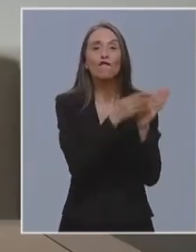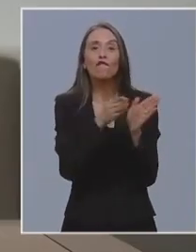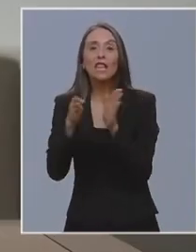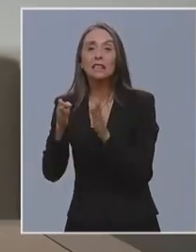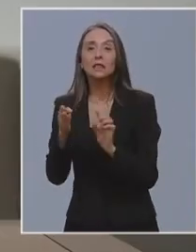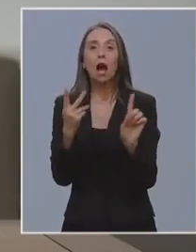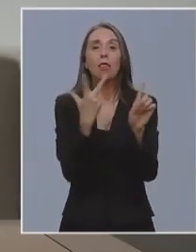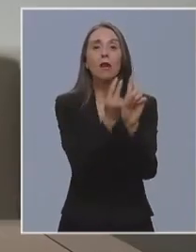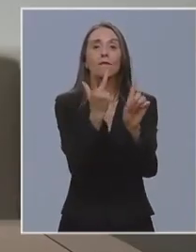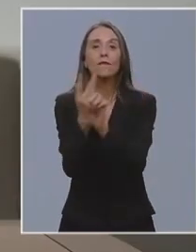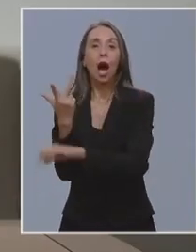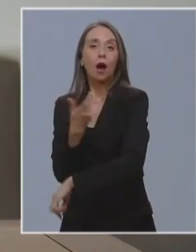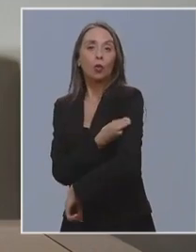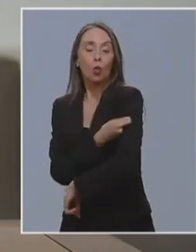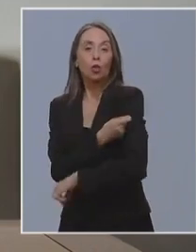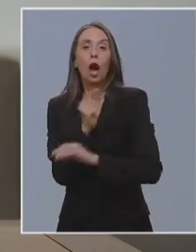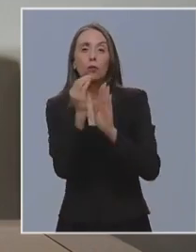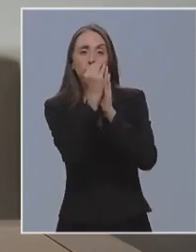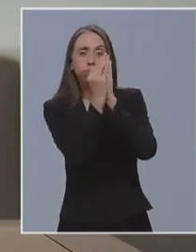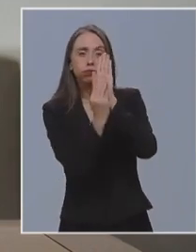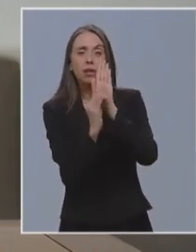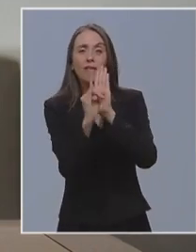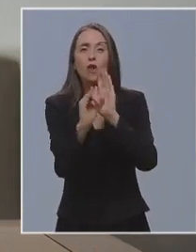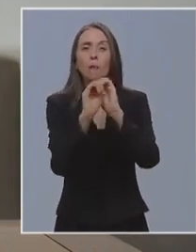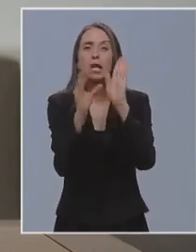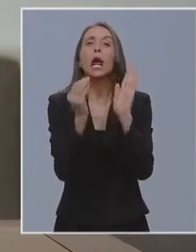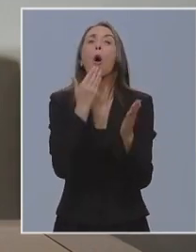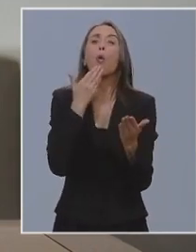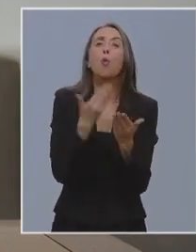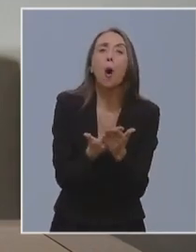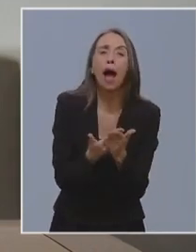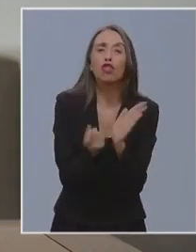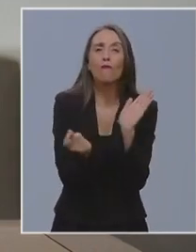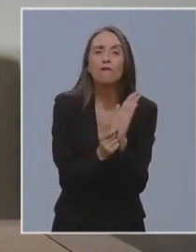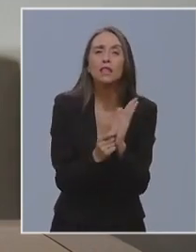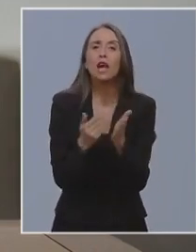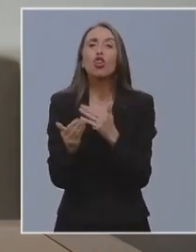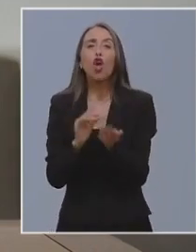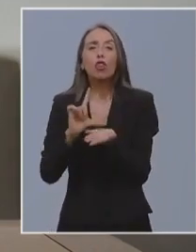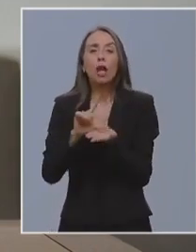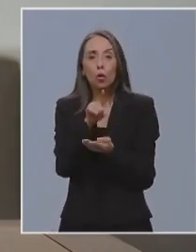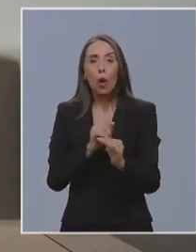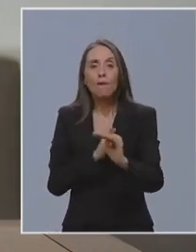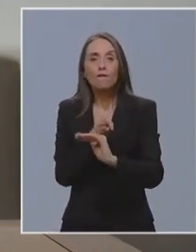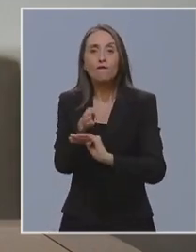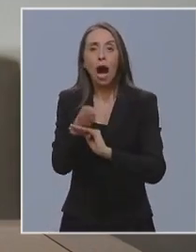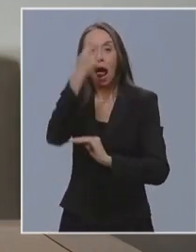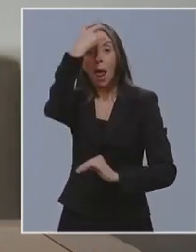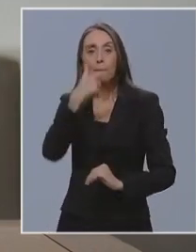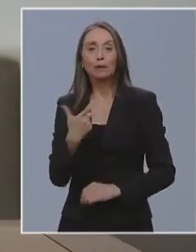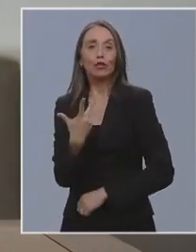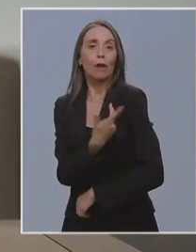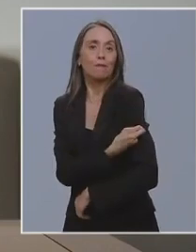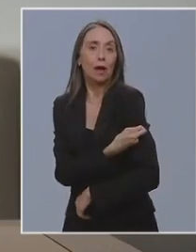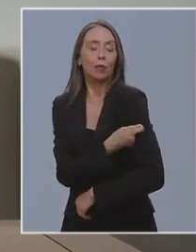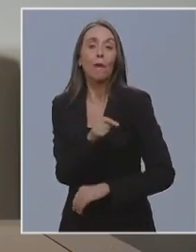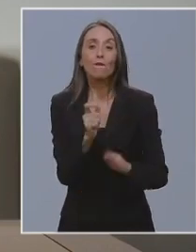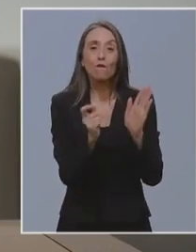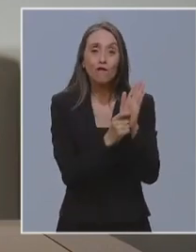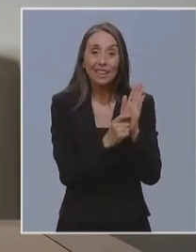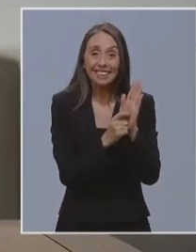vacunación que va a informar en forma clara y precisa cuándo y en qué lugar podrá vacunarse cada persona. Este